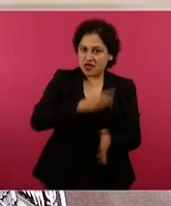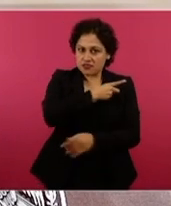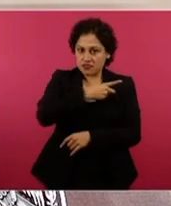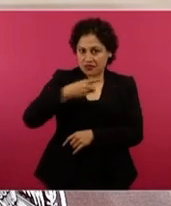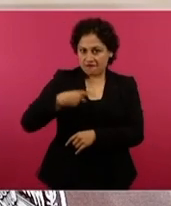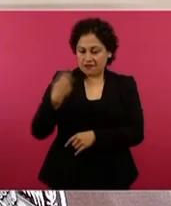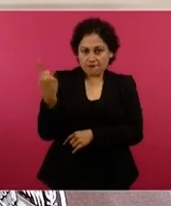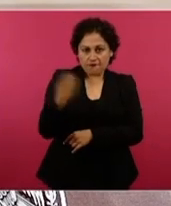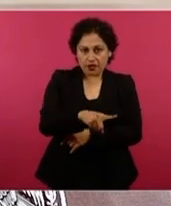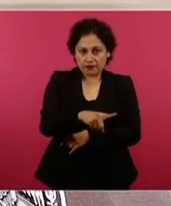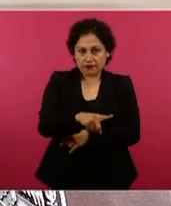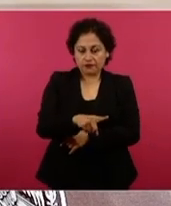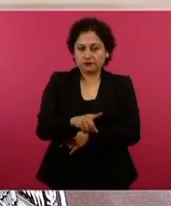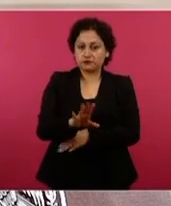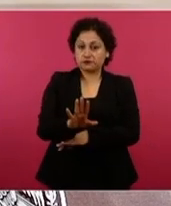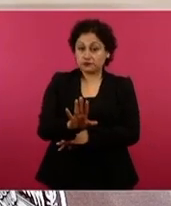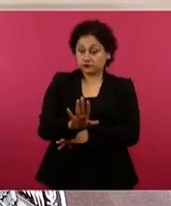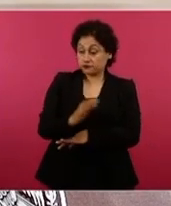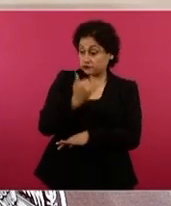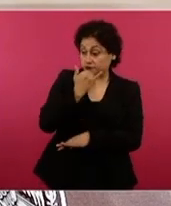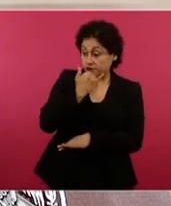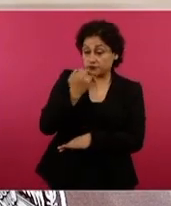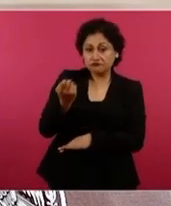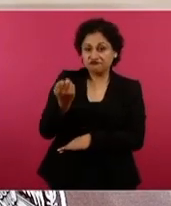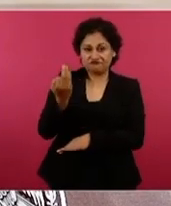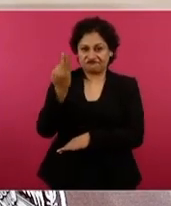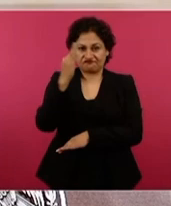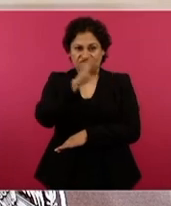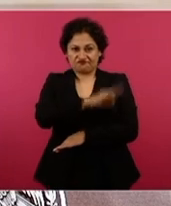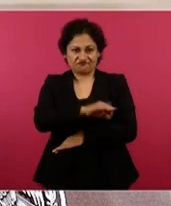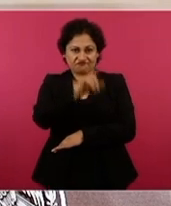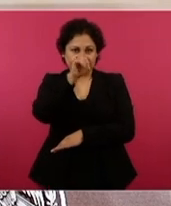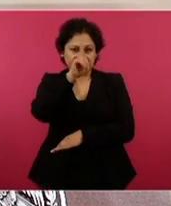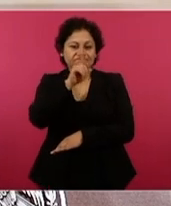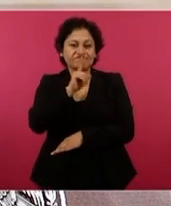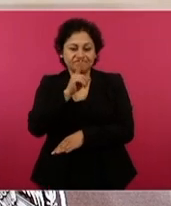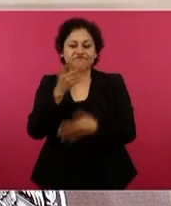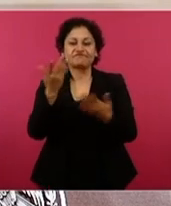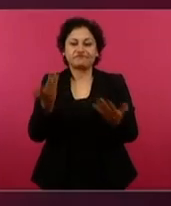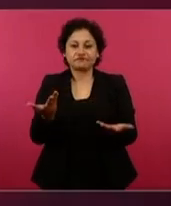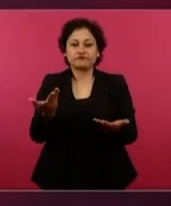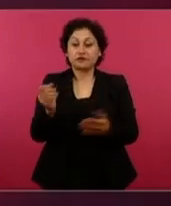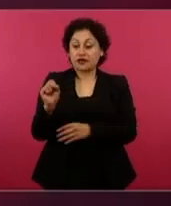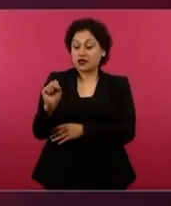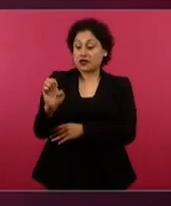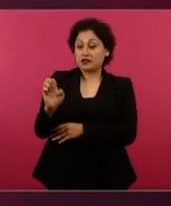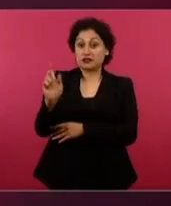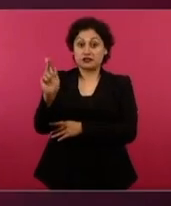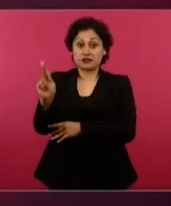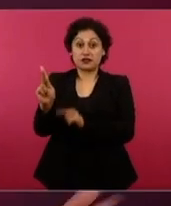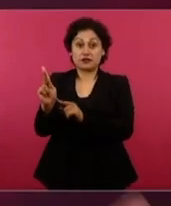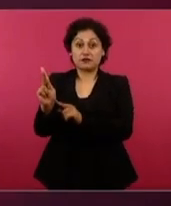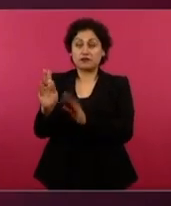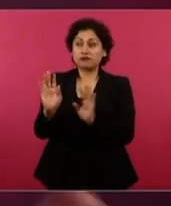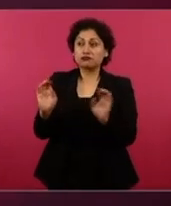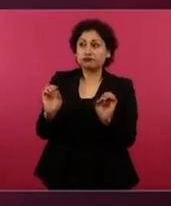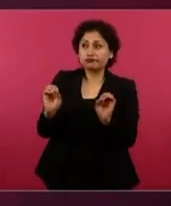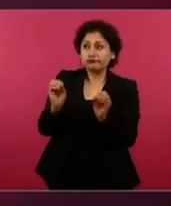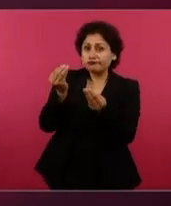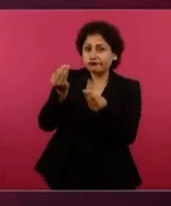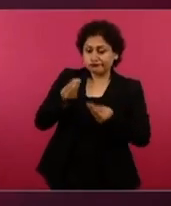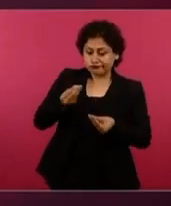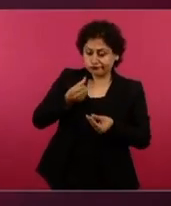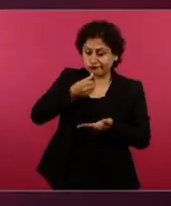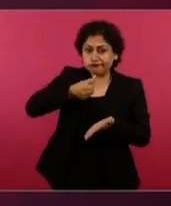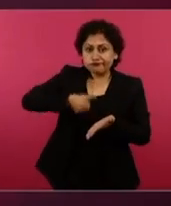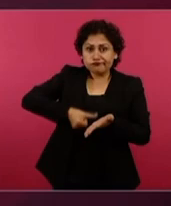y secundaria. Esto es falso. Al respecto, la Secretaría de Educación Pública aclaró que no ha sido notificada de ese amparo